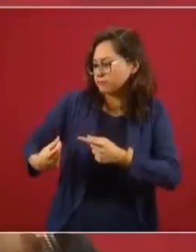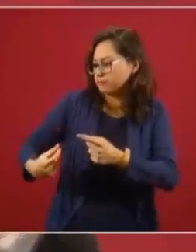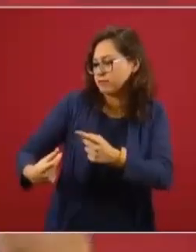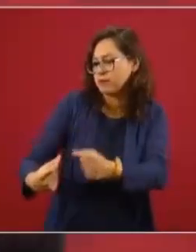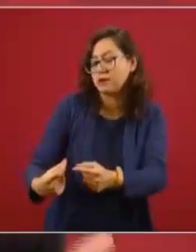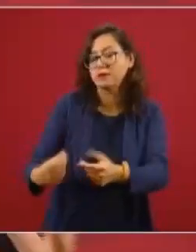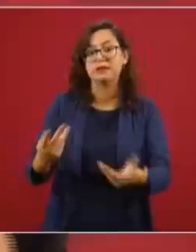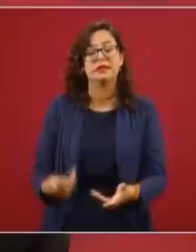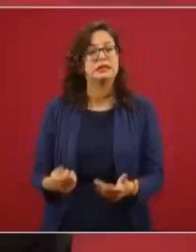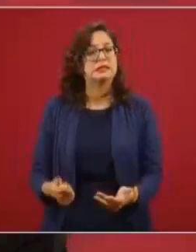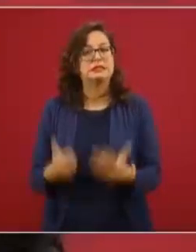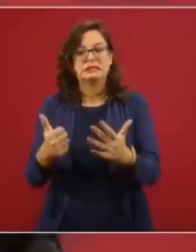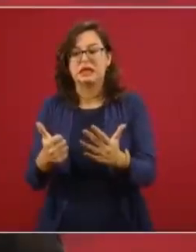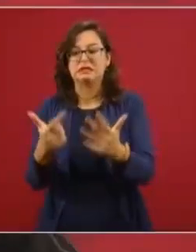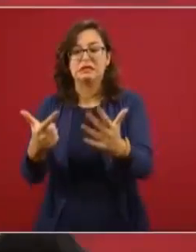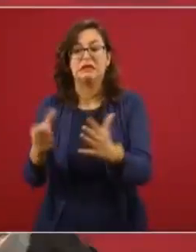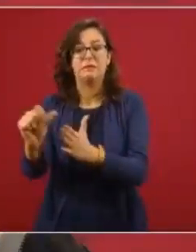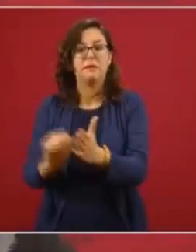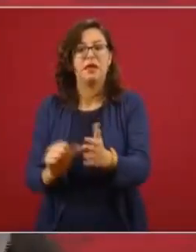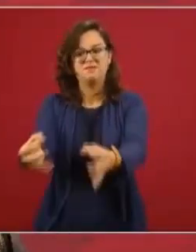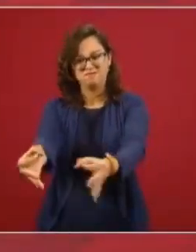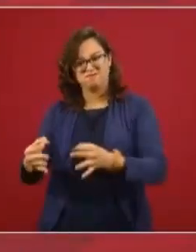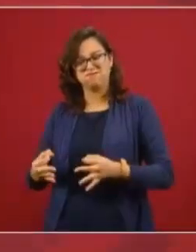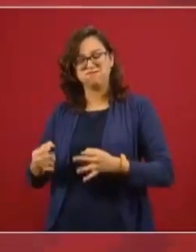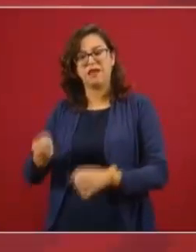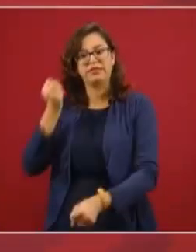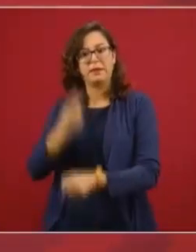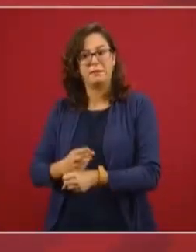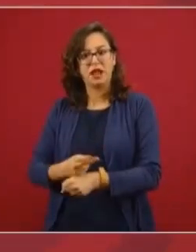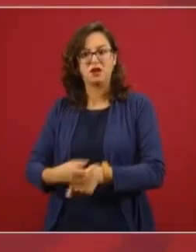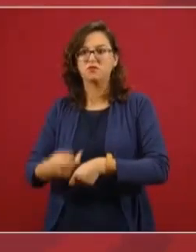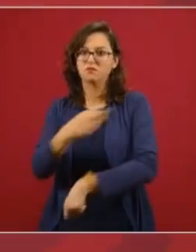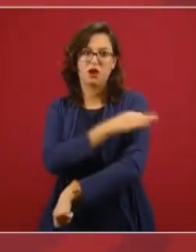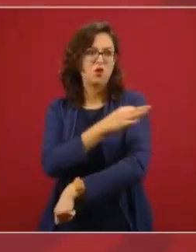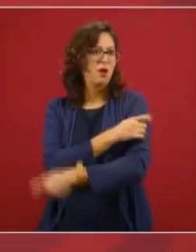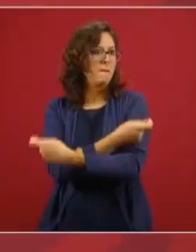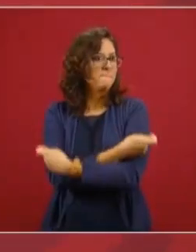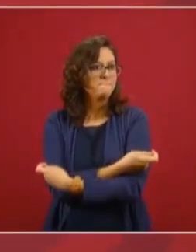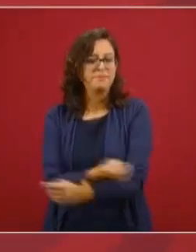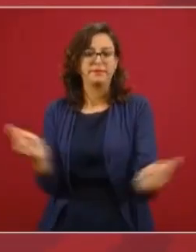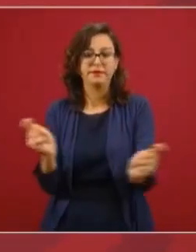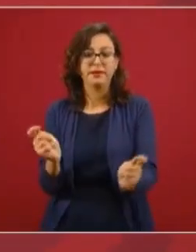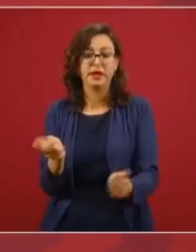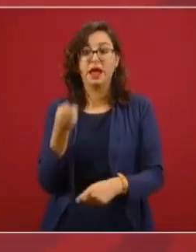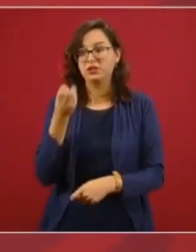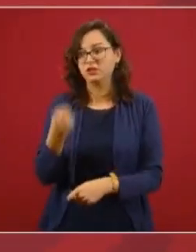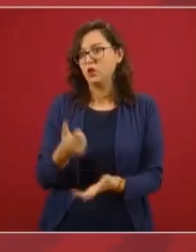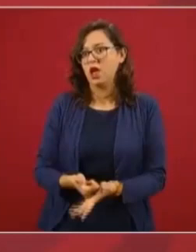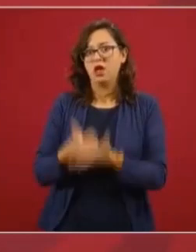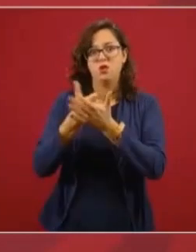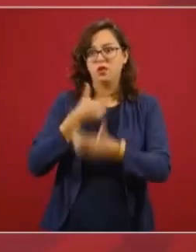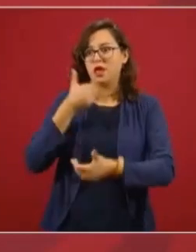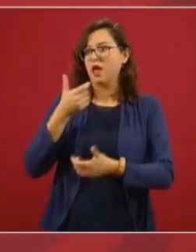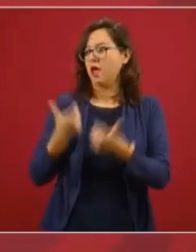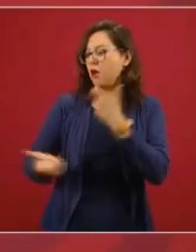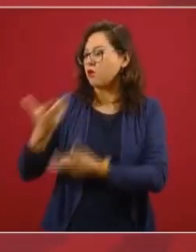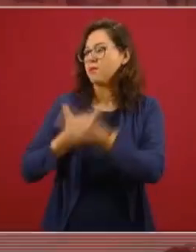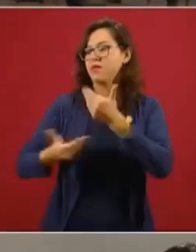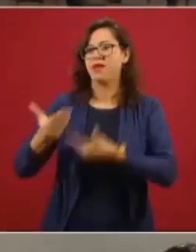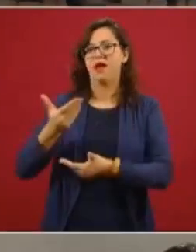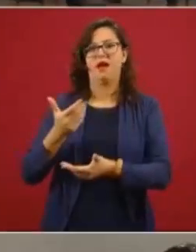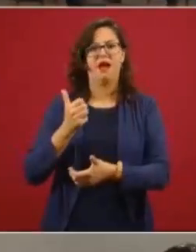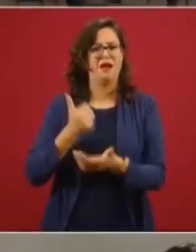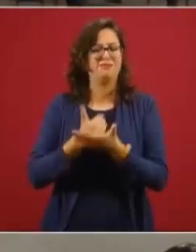salud, para todo. Entonces, esa ha sido la insistencia del Presidente López Obrador desde hace meses que estamos en este tema.